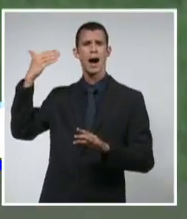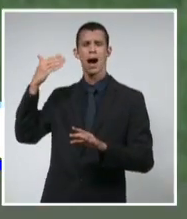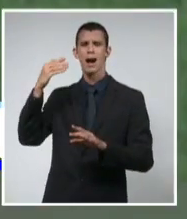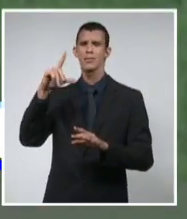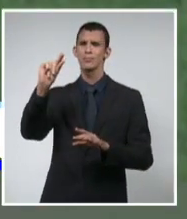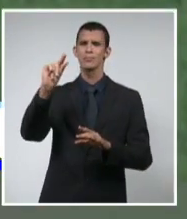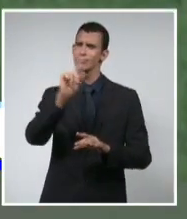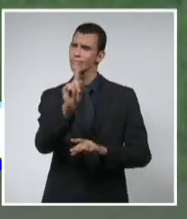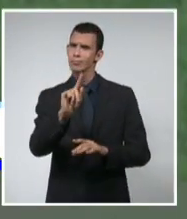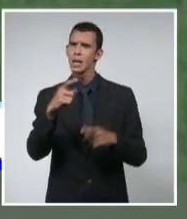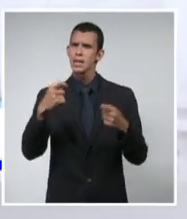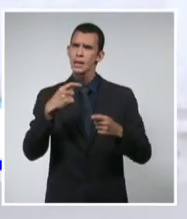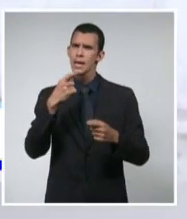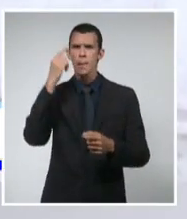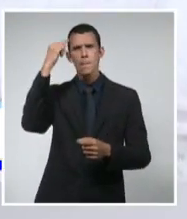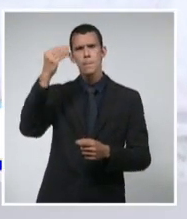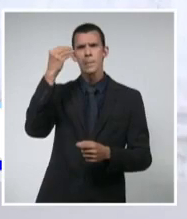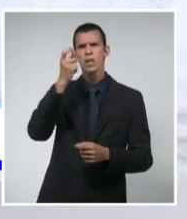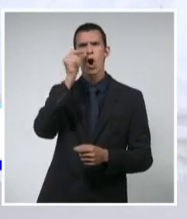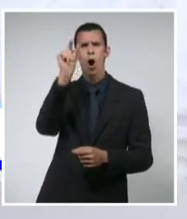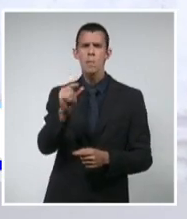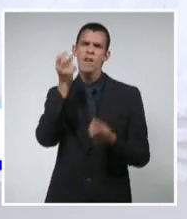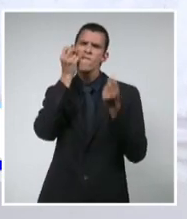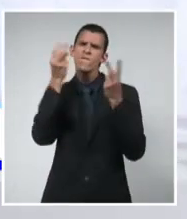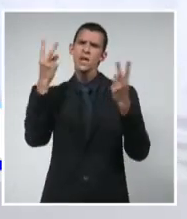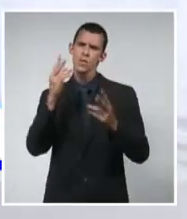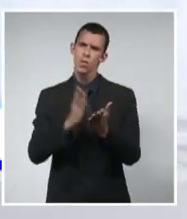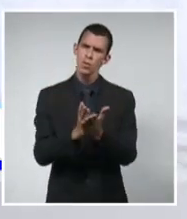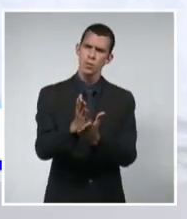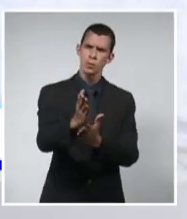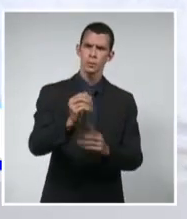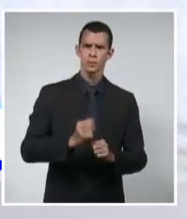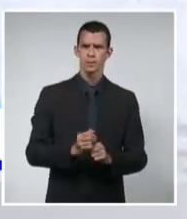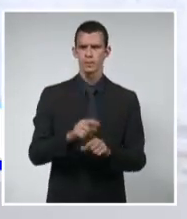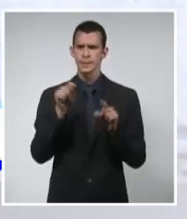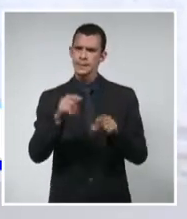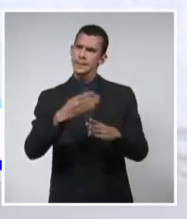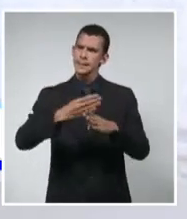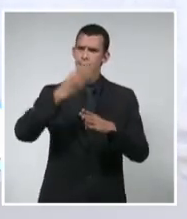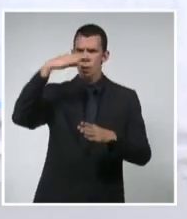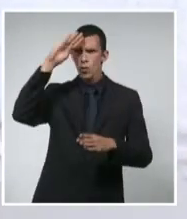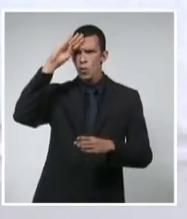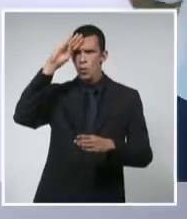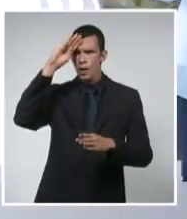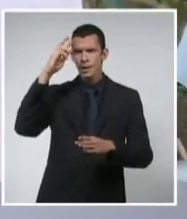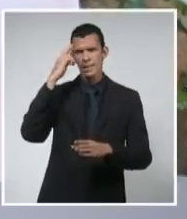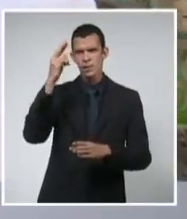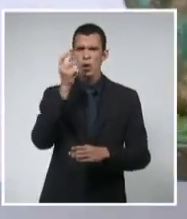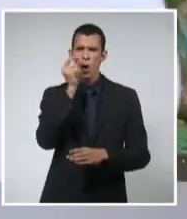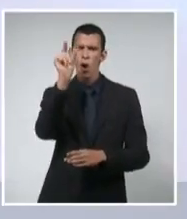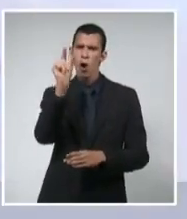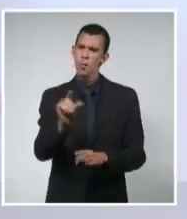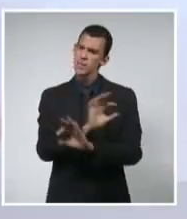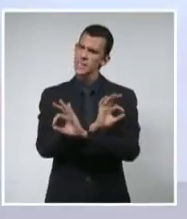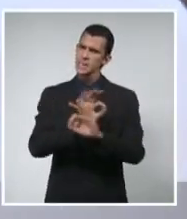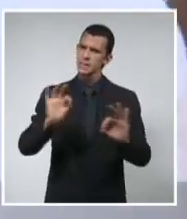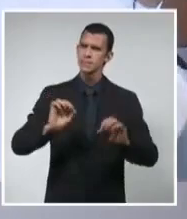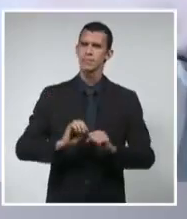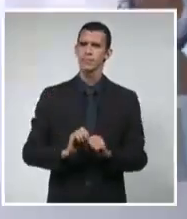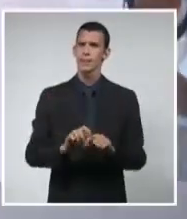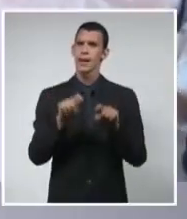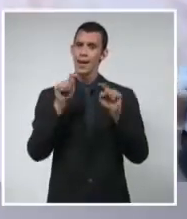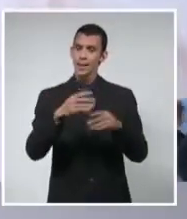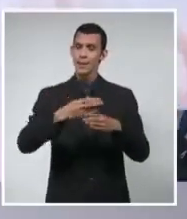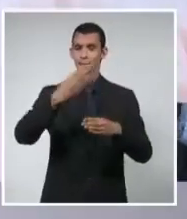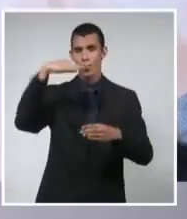Martí, a Carlos Manuel de Céspedes y a Cuba, Santiago Guarda, recuerdos únicos. Aquí recibió el premio internacional Casa del